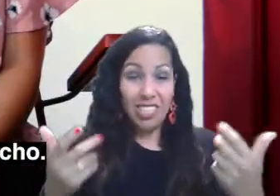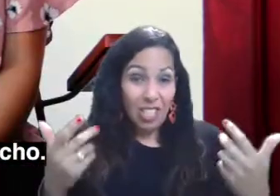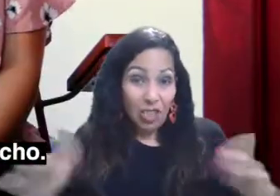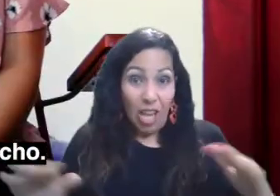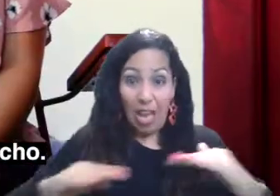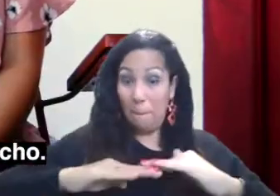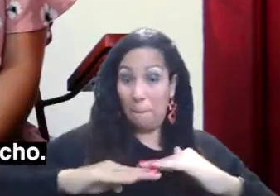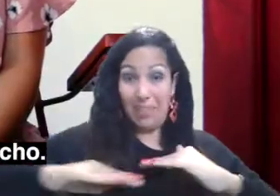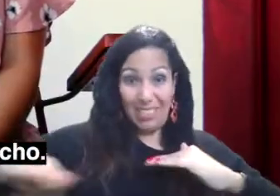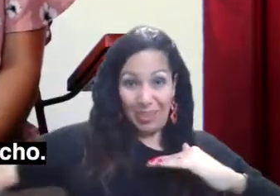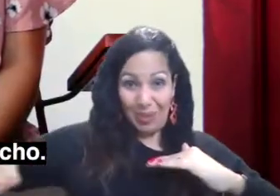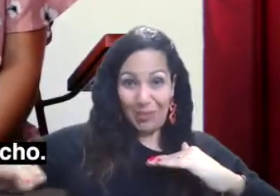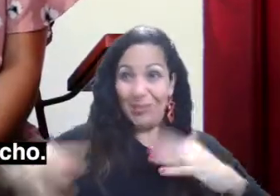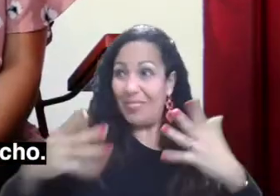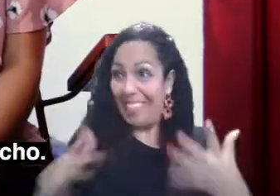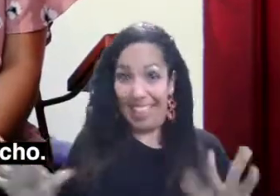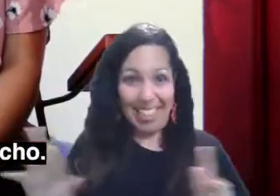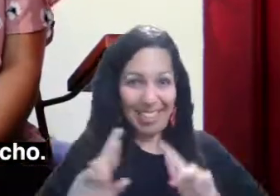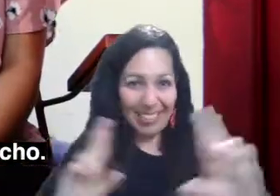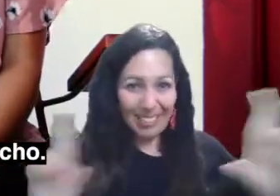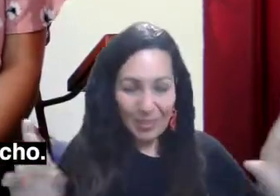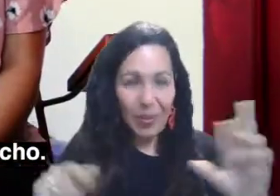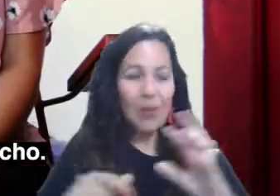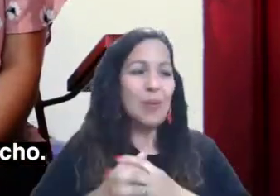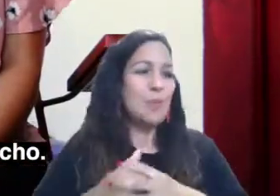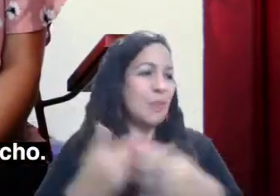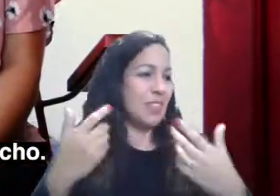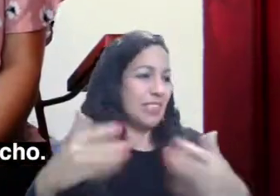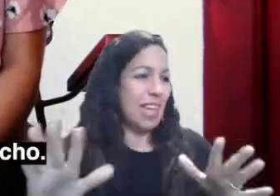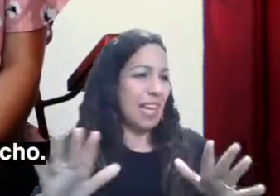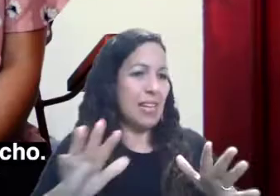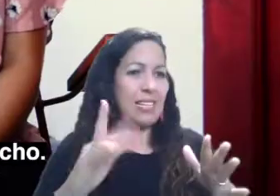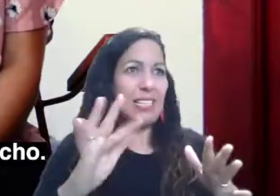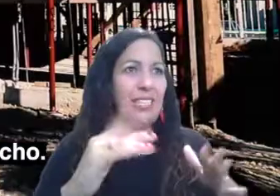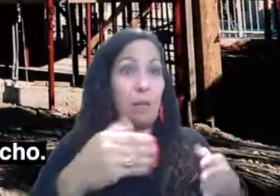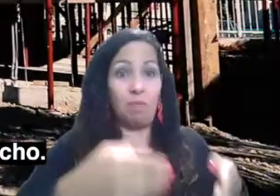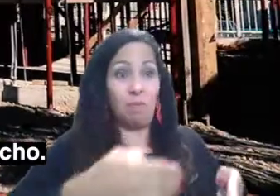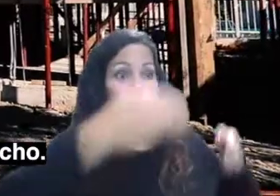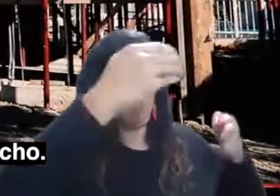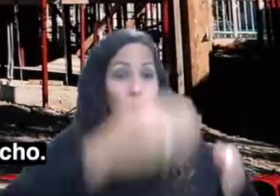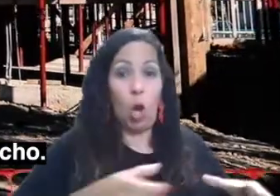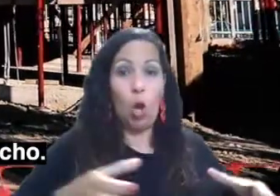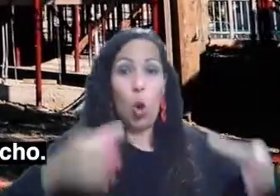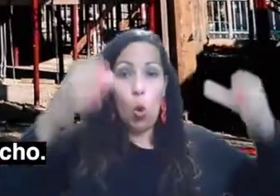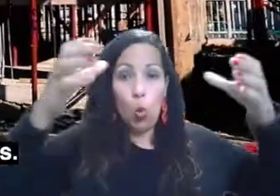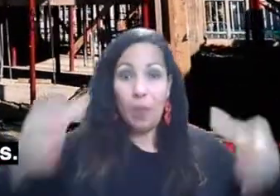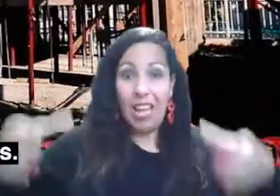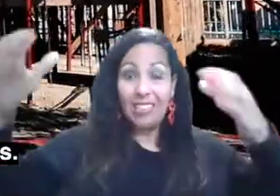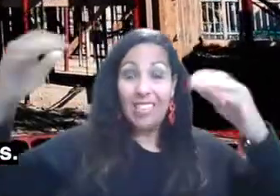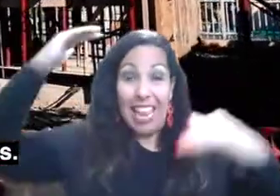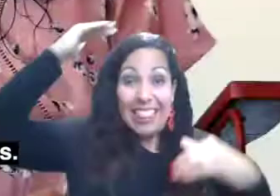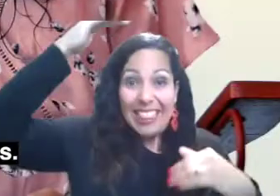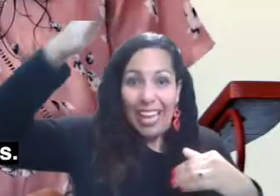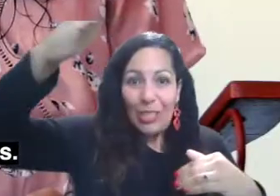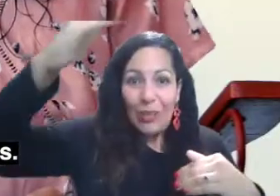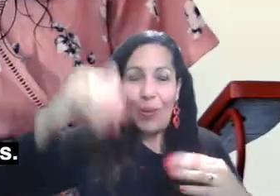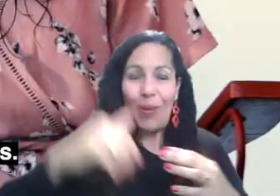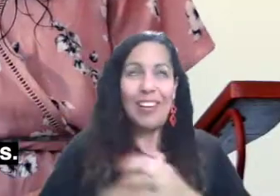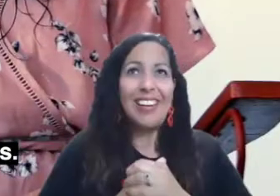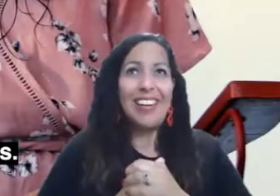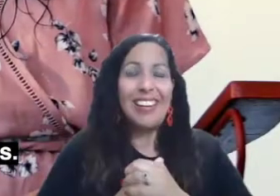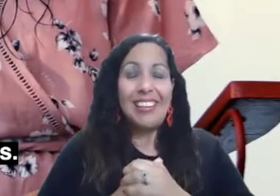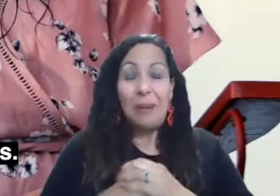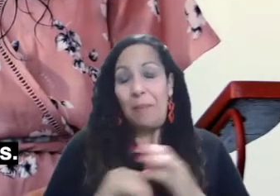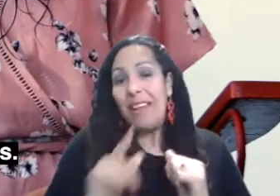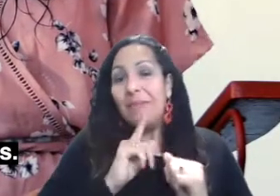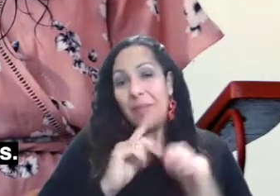pisos, tiraron las columnas, el techo. Bueno, la casa que yo tenía,